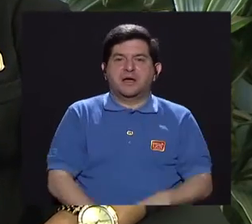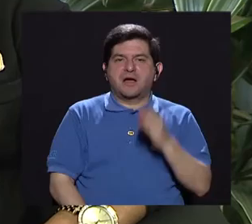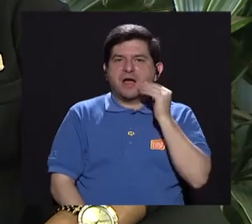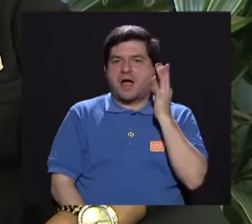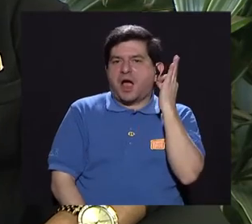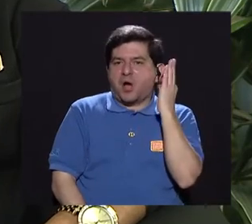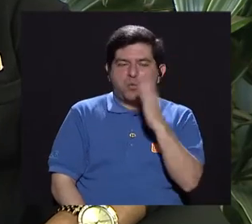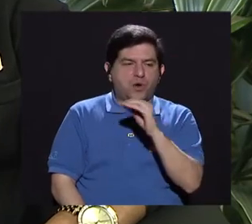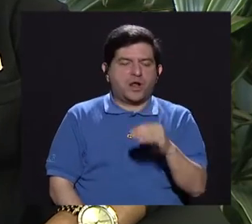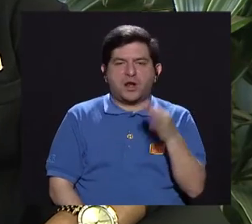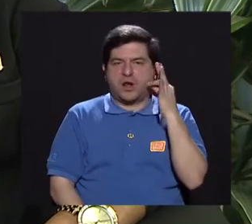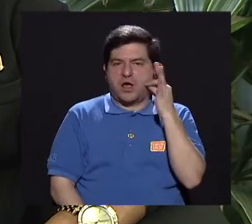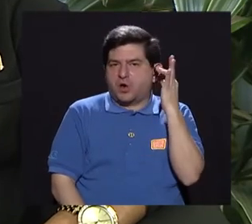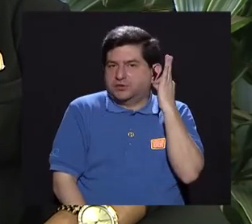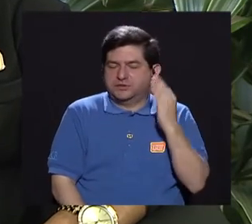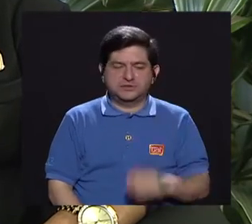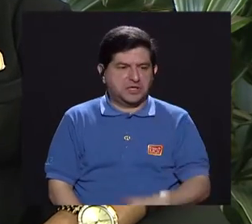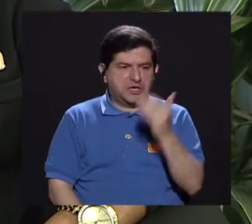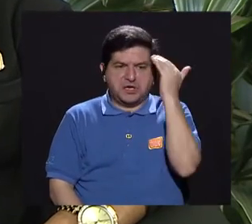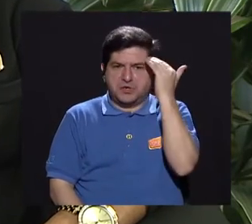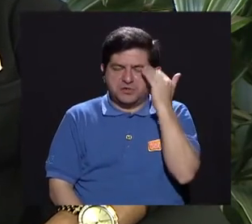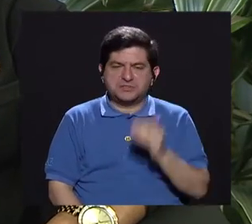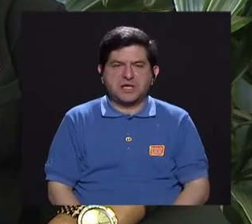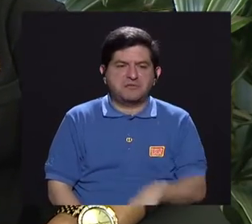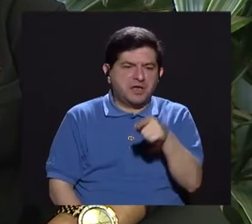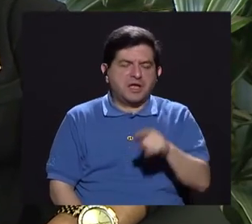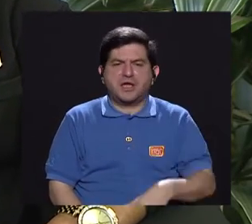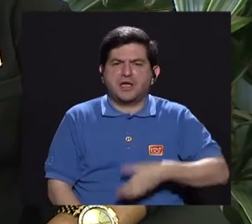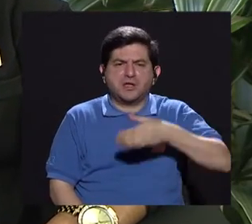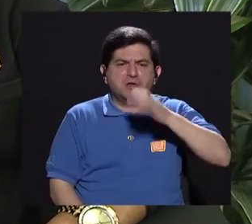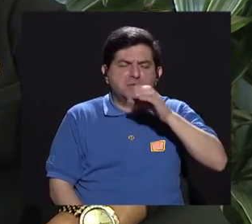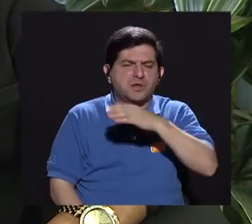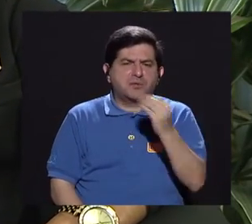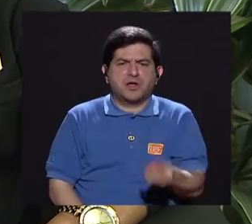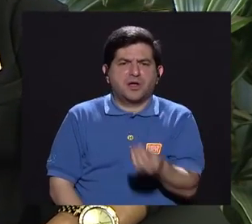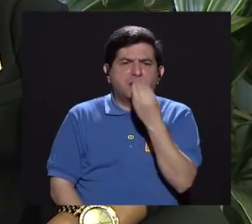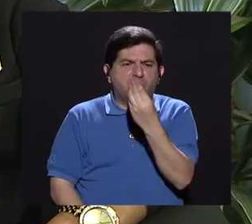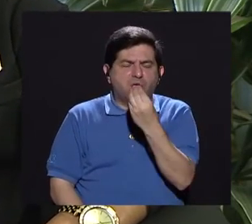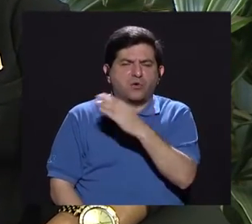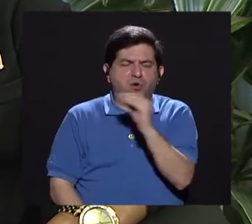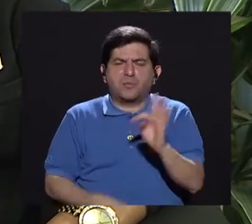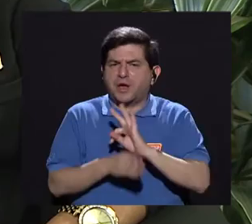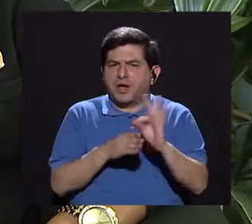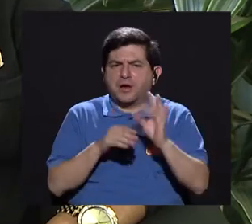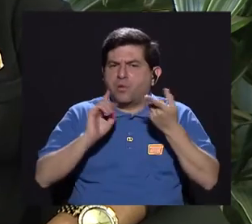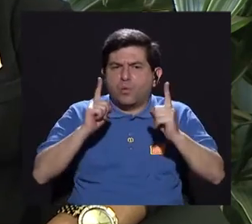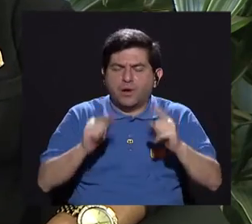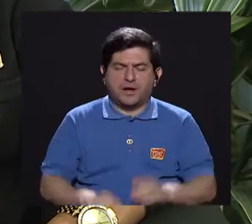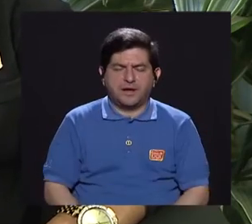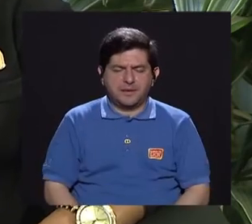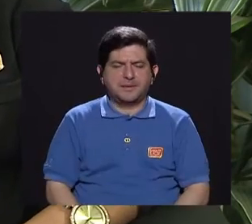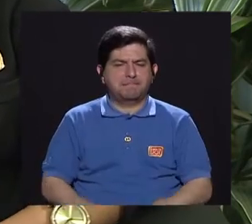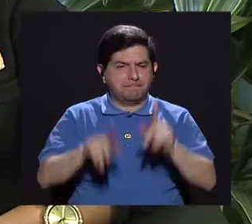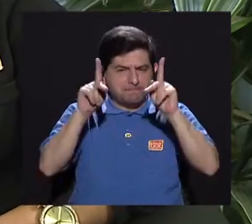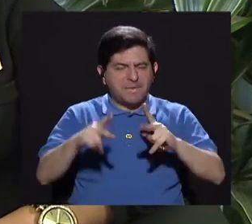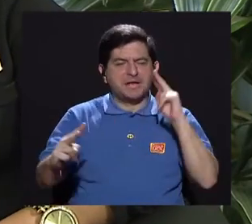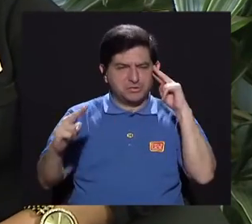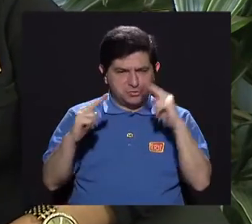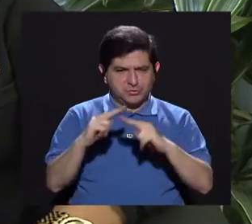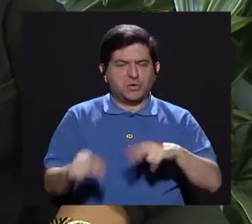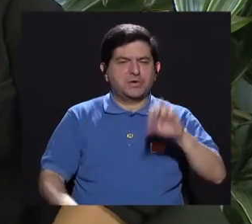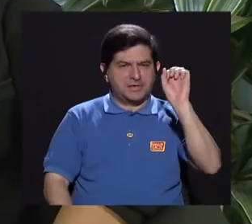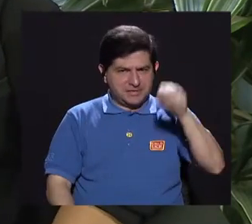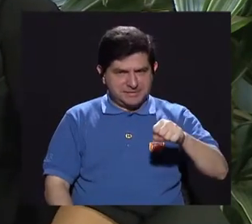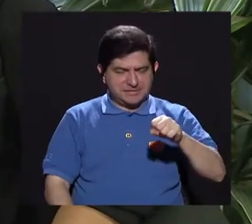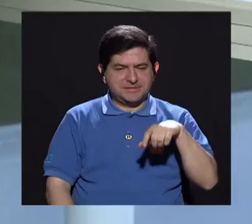con la tía y no saben qué tomó, no saben qué comen, no saben qué leche toman, entonces sí es importante que vayan a los que más los conocen, ¿verdad?